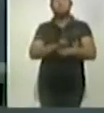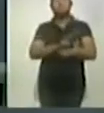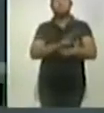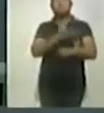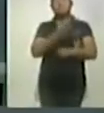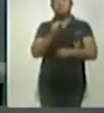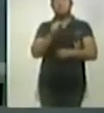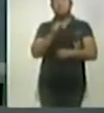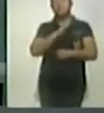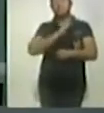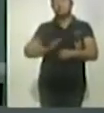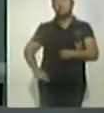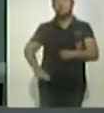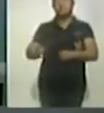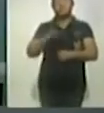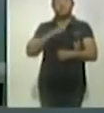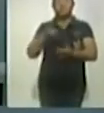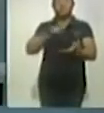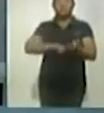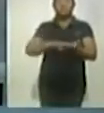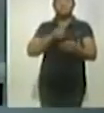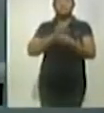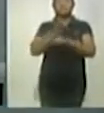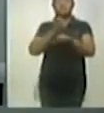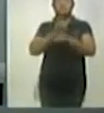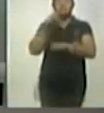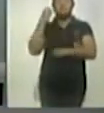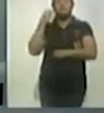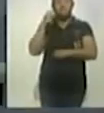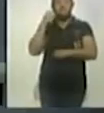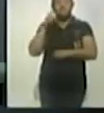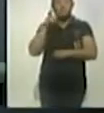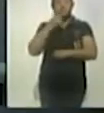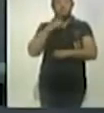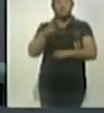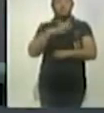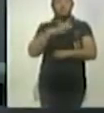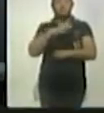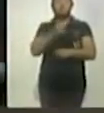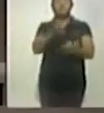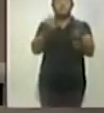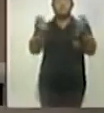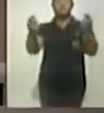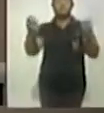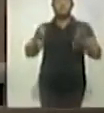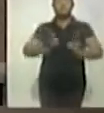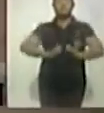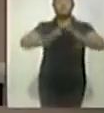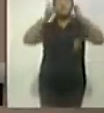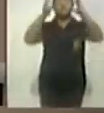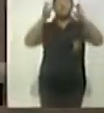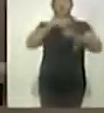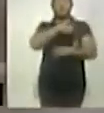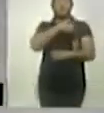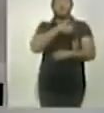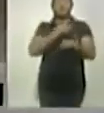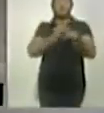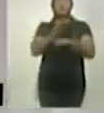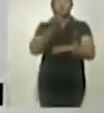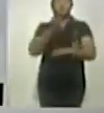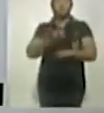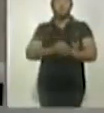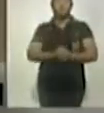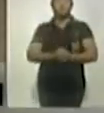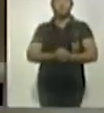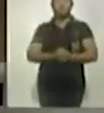estado, y los primeros reportes daban cuenta de la caída de marquesinas en algunos edificios de la capital del estado, donde